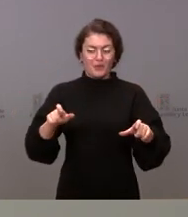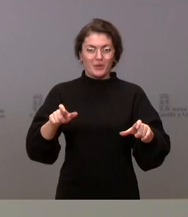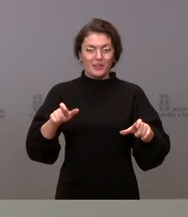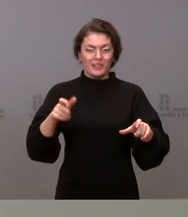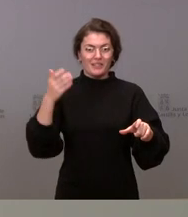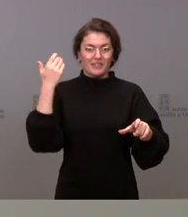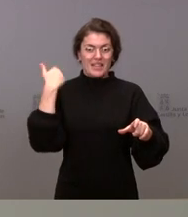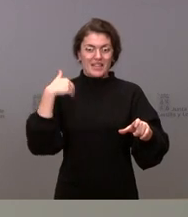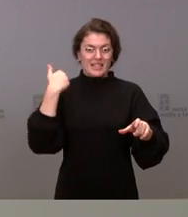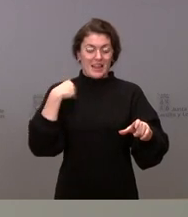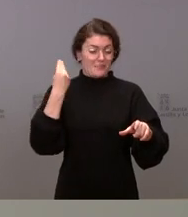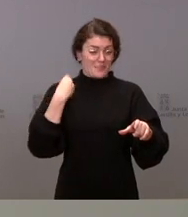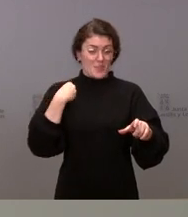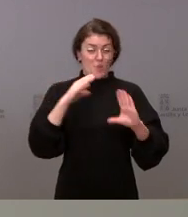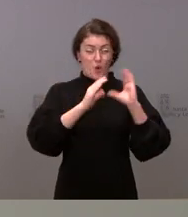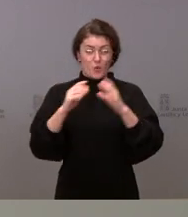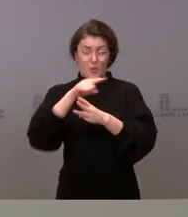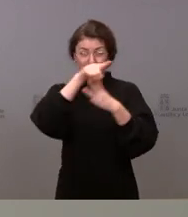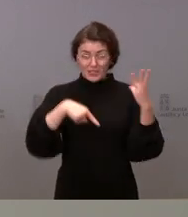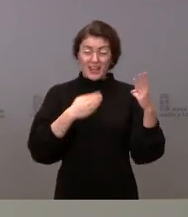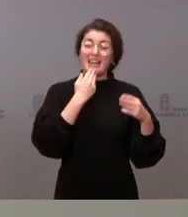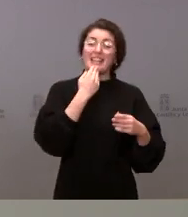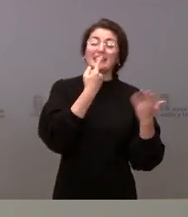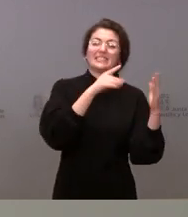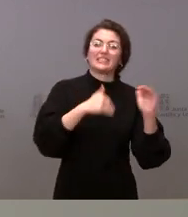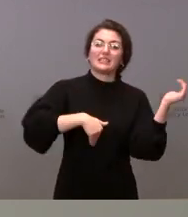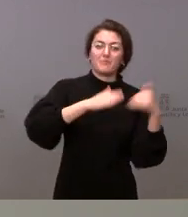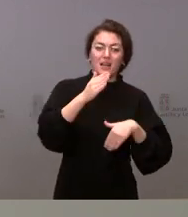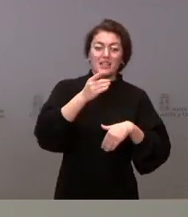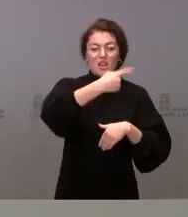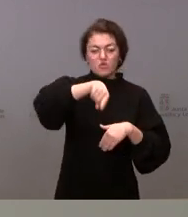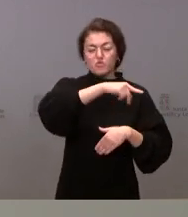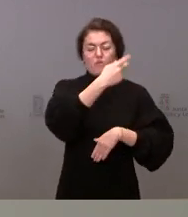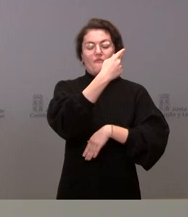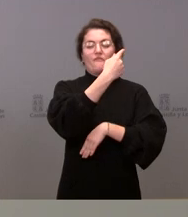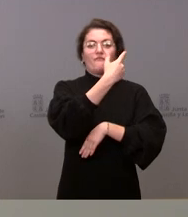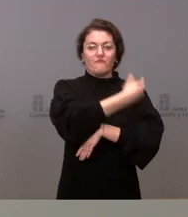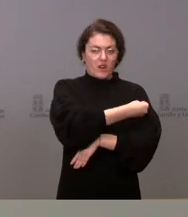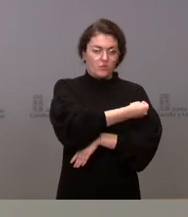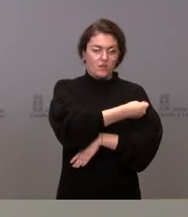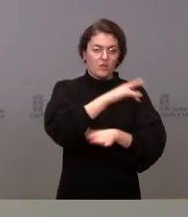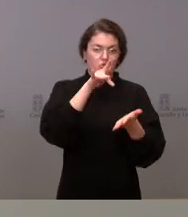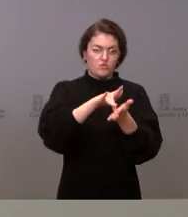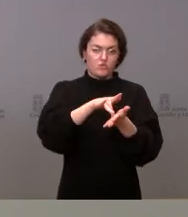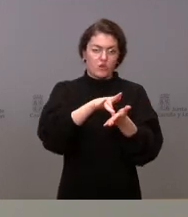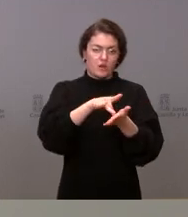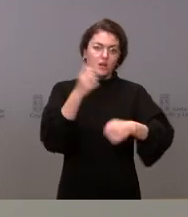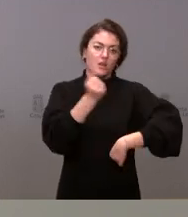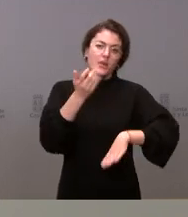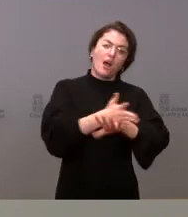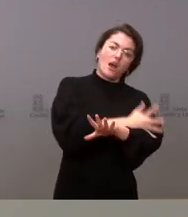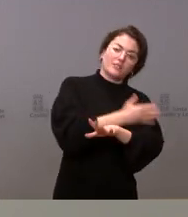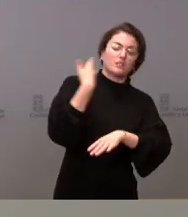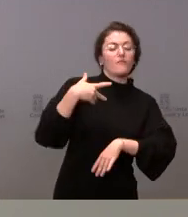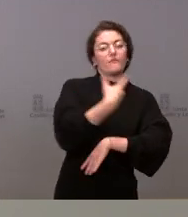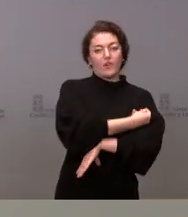determinado, es decir, de los mayores de 60 años, que estuvieran todos vacunados antes de las Navidades.